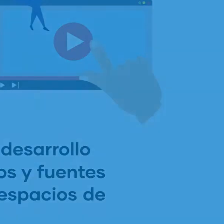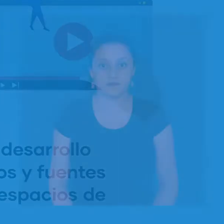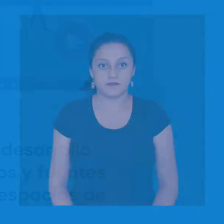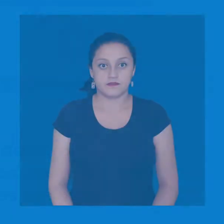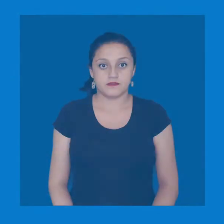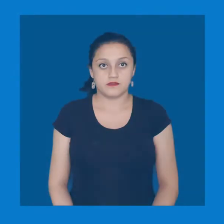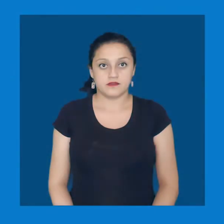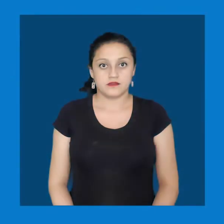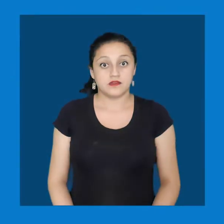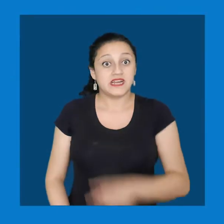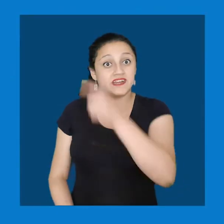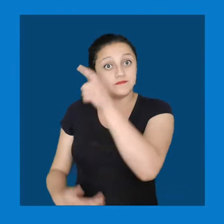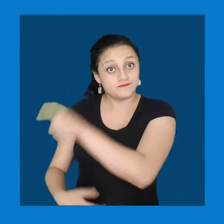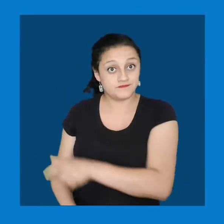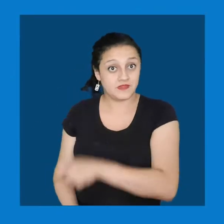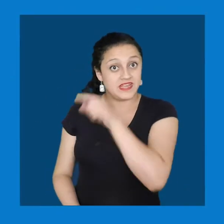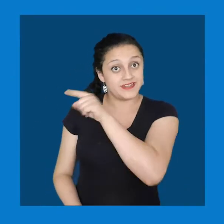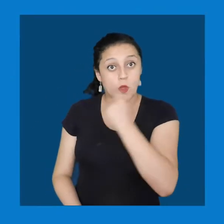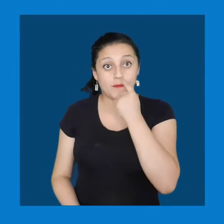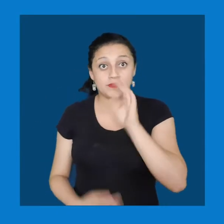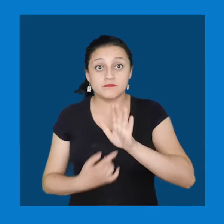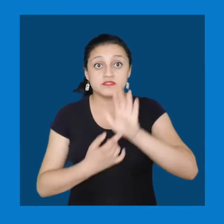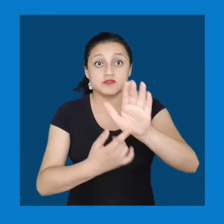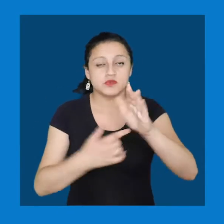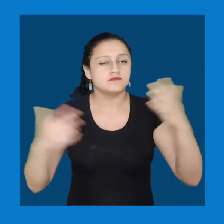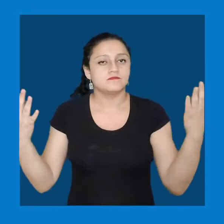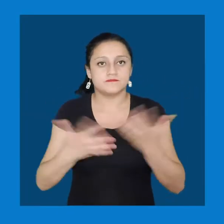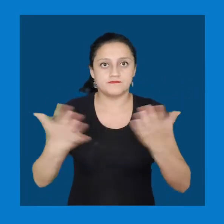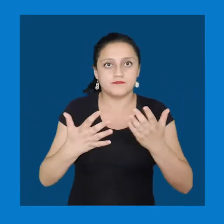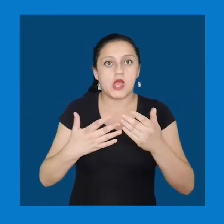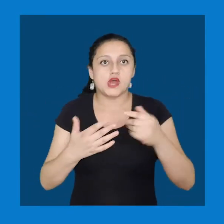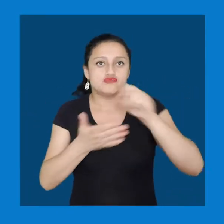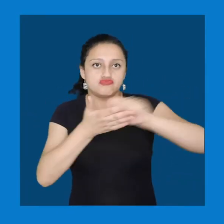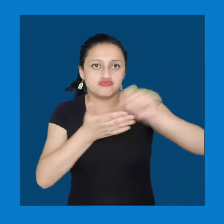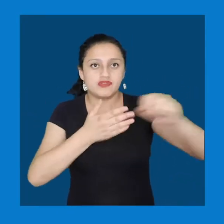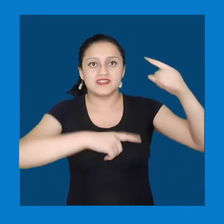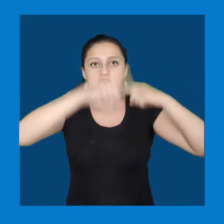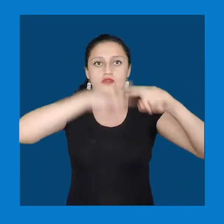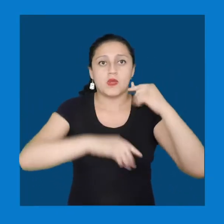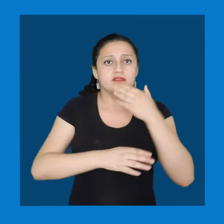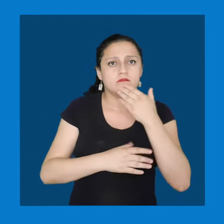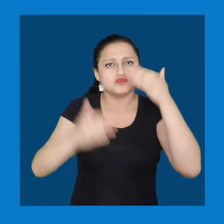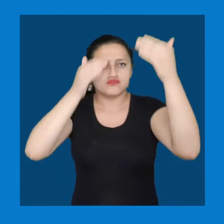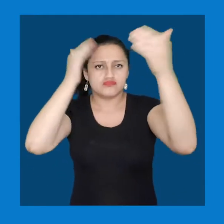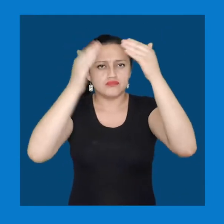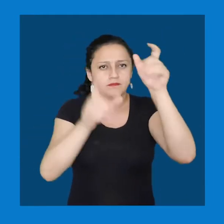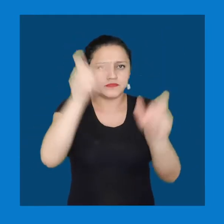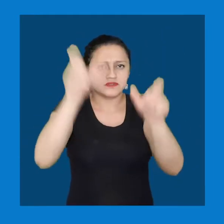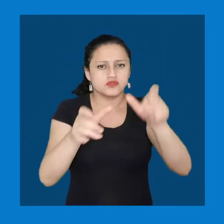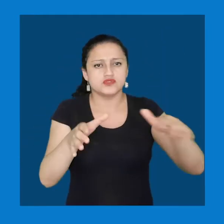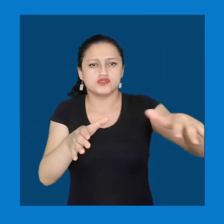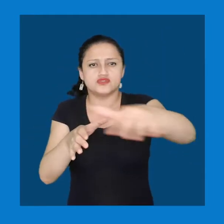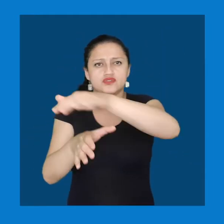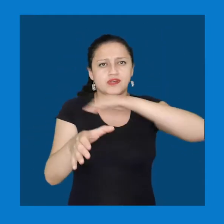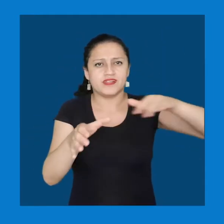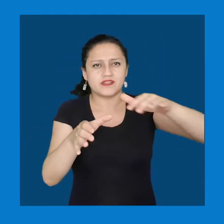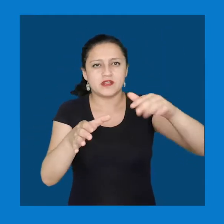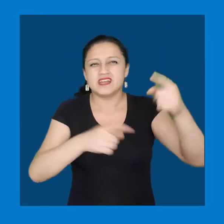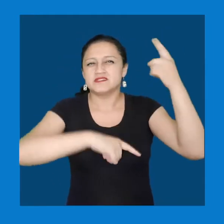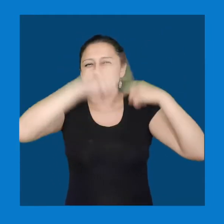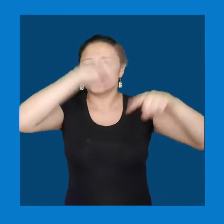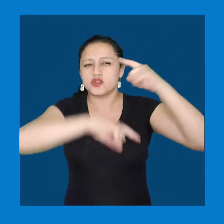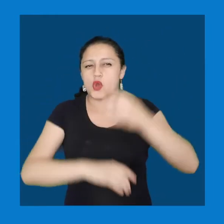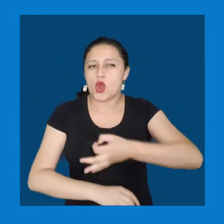Empecemos presentando a un personaje, Paul Thompson. Es un historiador y sociólogo británico conocido por